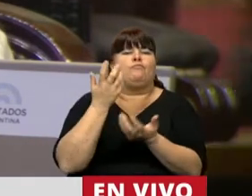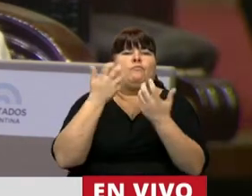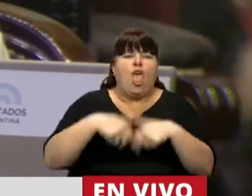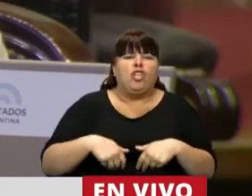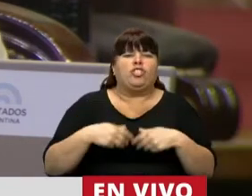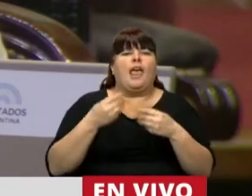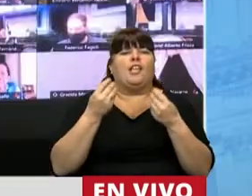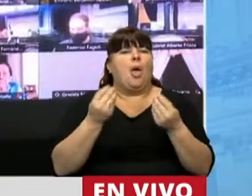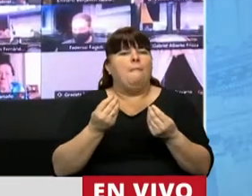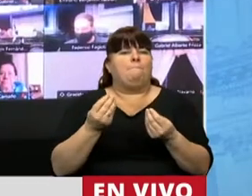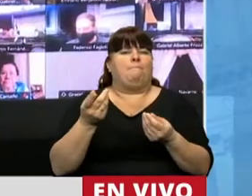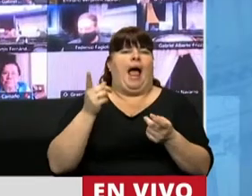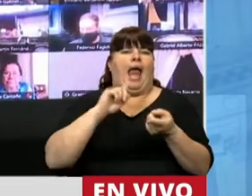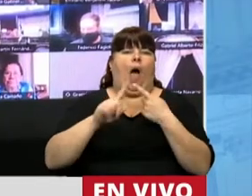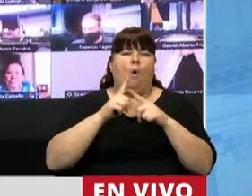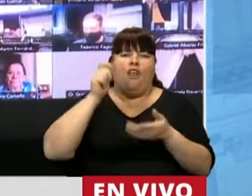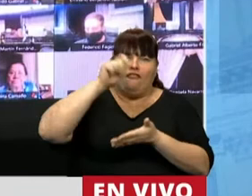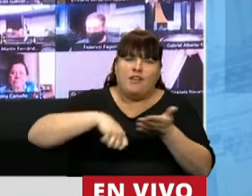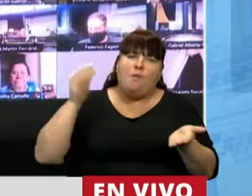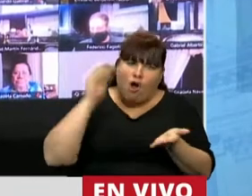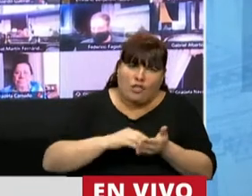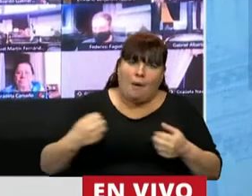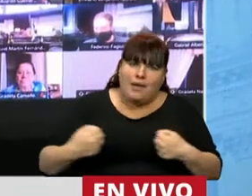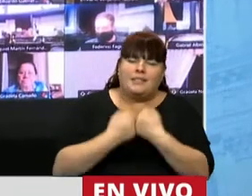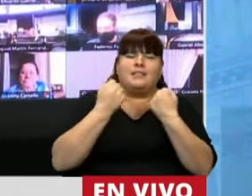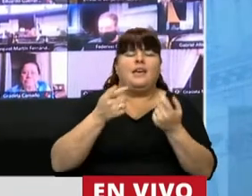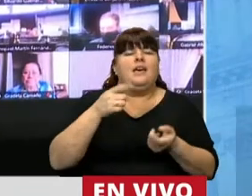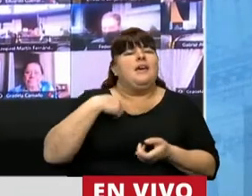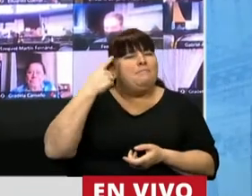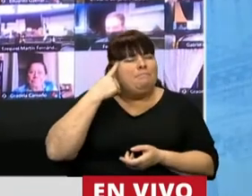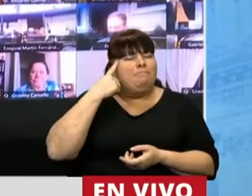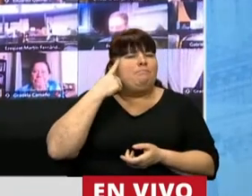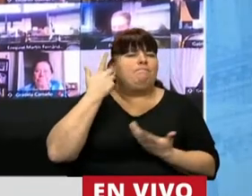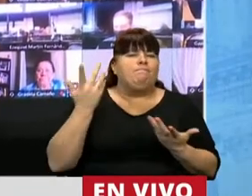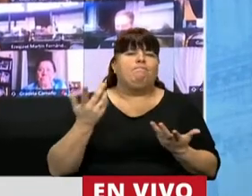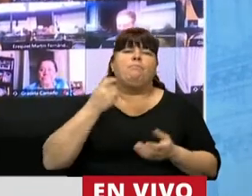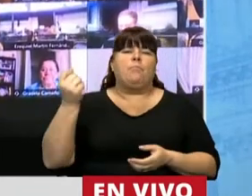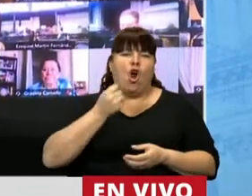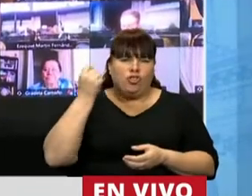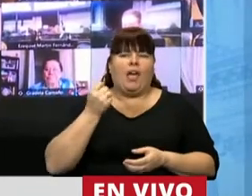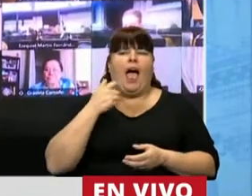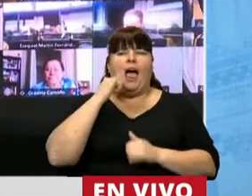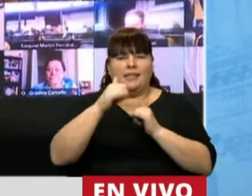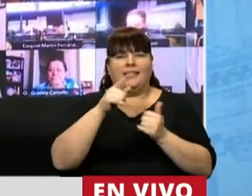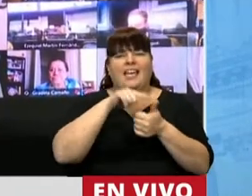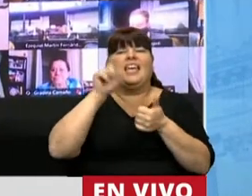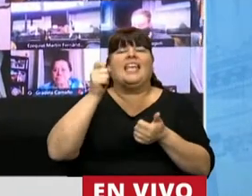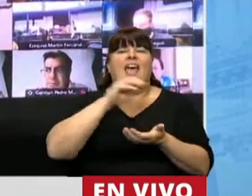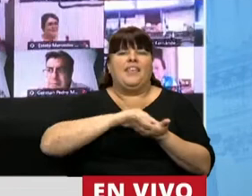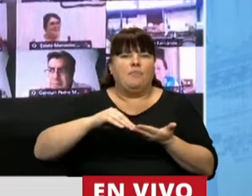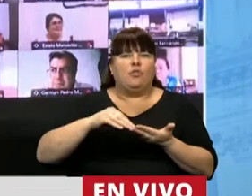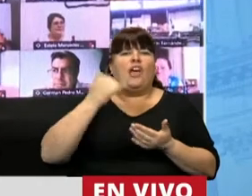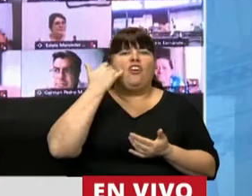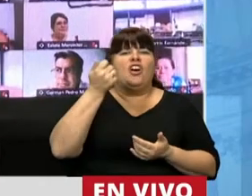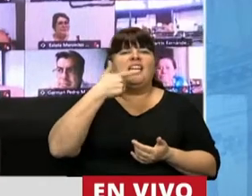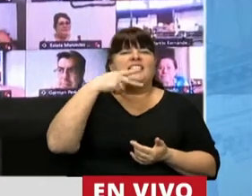para ratificar este convenio y me parece que es también importante mencionarlos. Ellos son el diputado